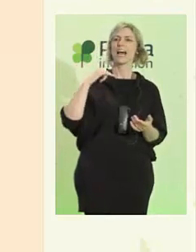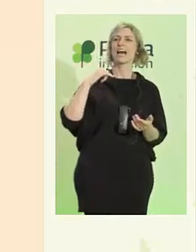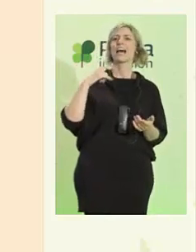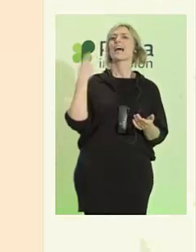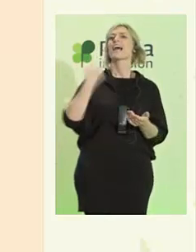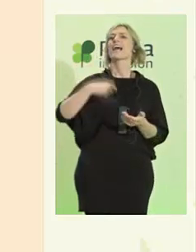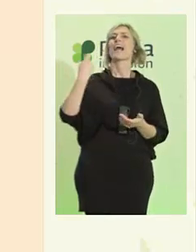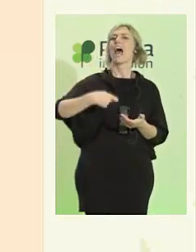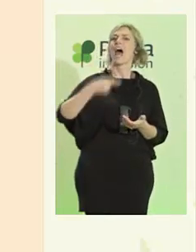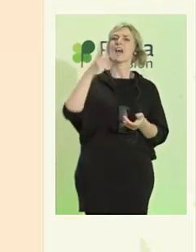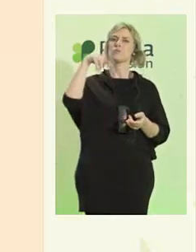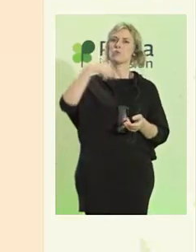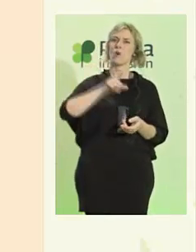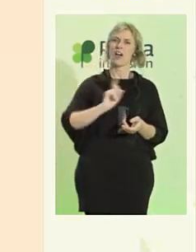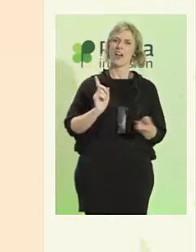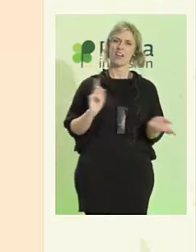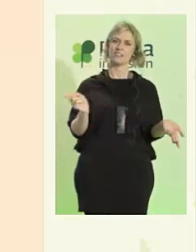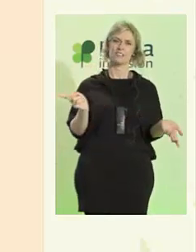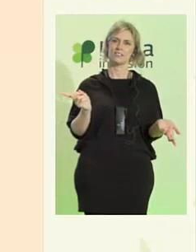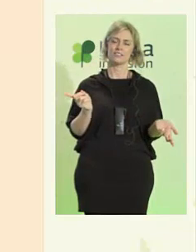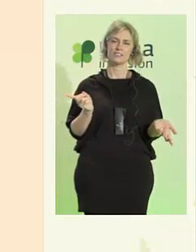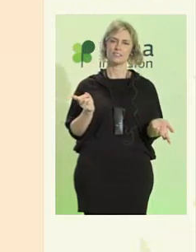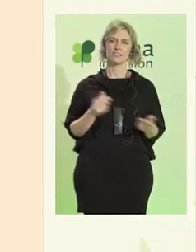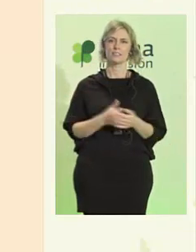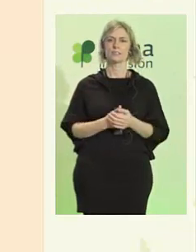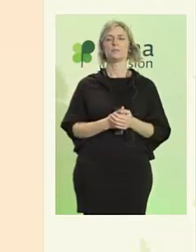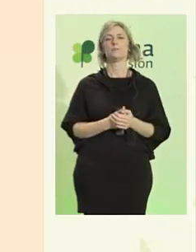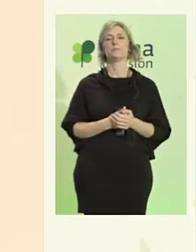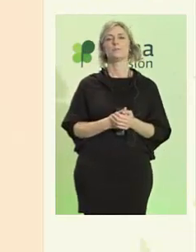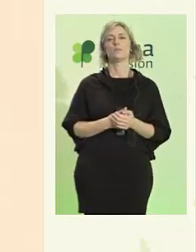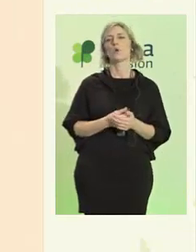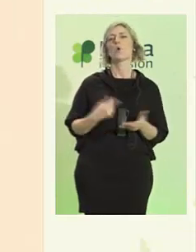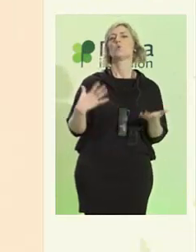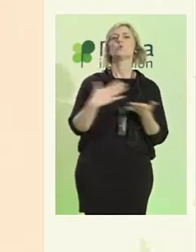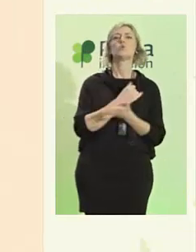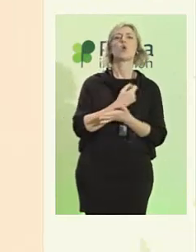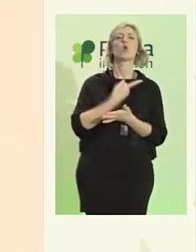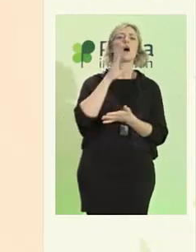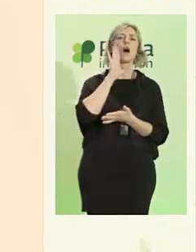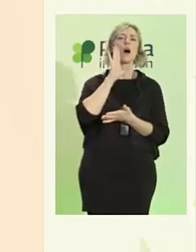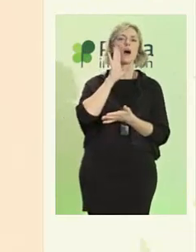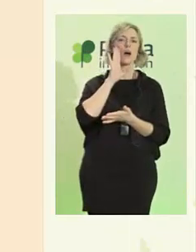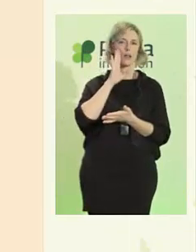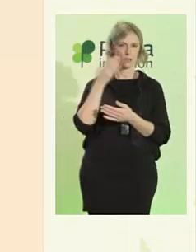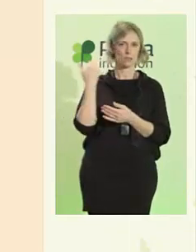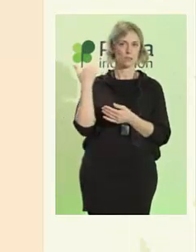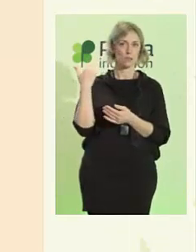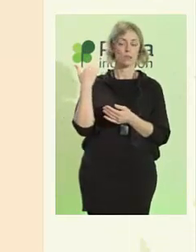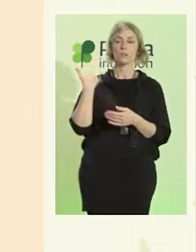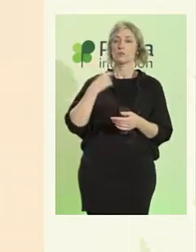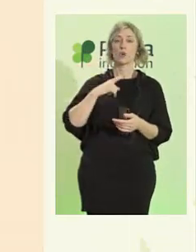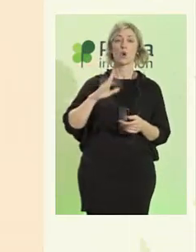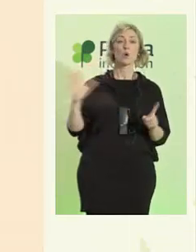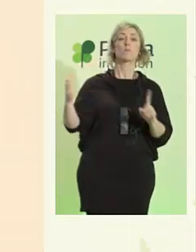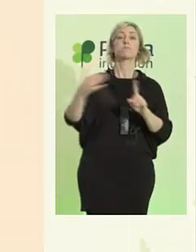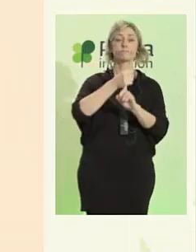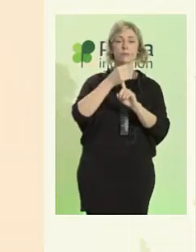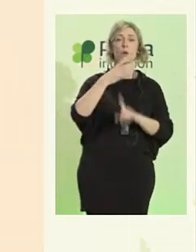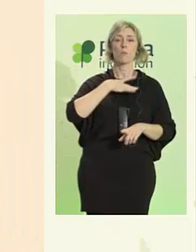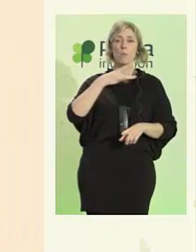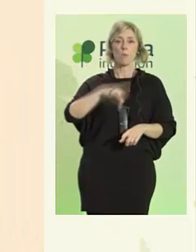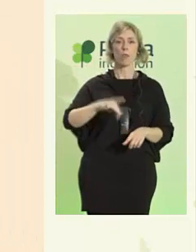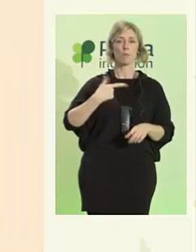Todos estos bloques que he estado mencionando podemos conseguirlos a nuestra manera.